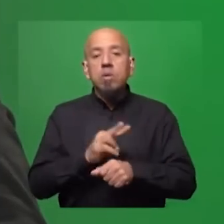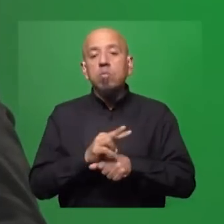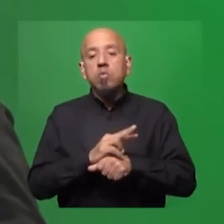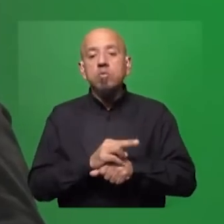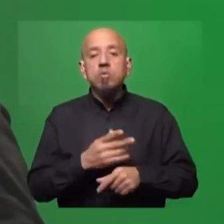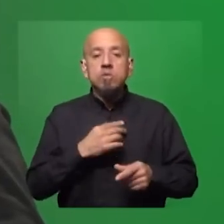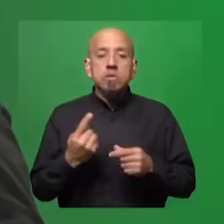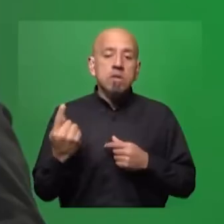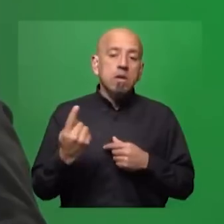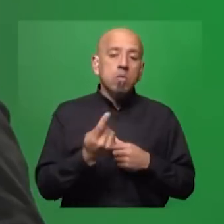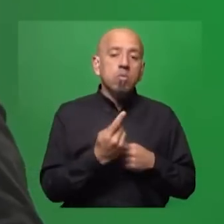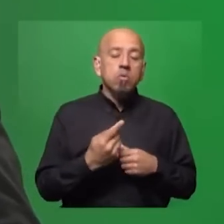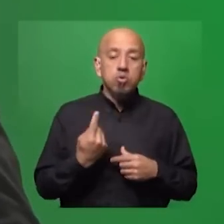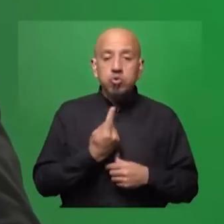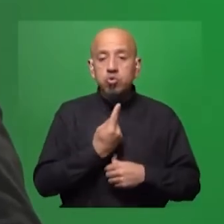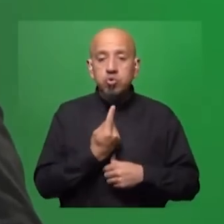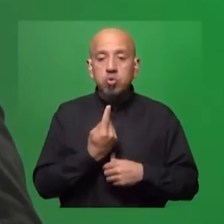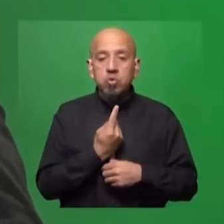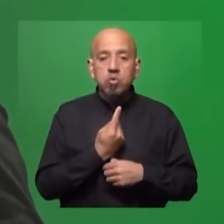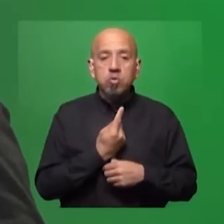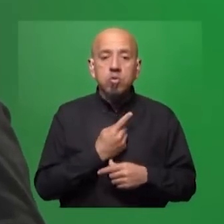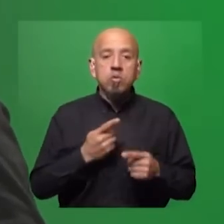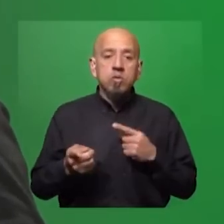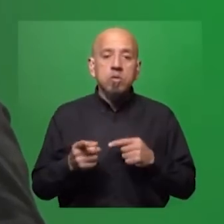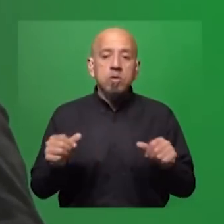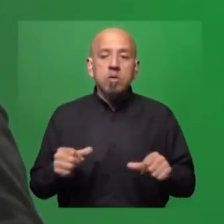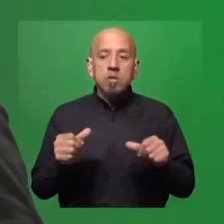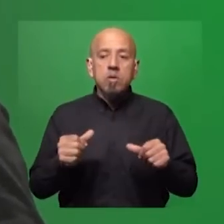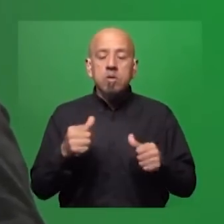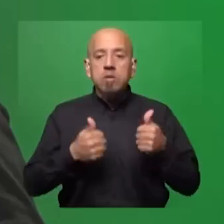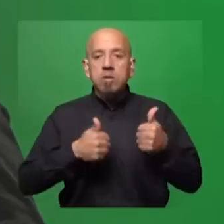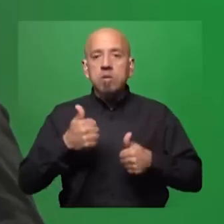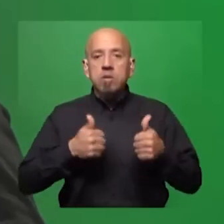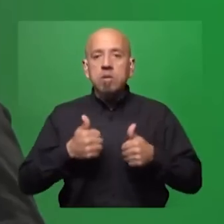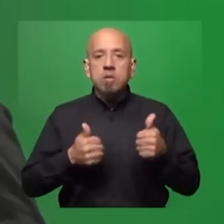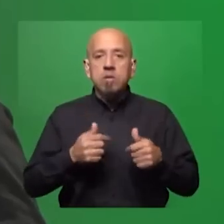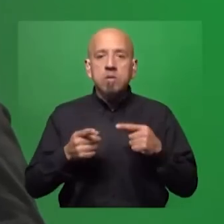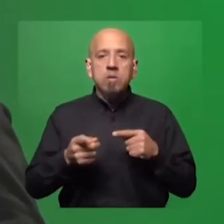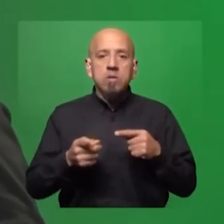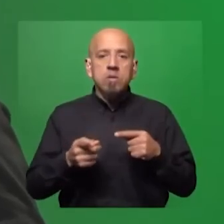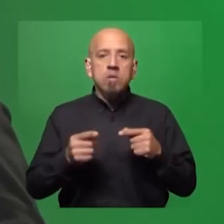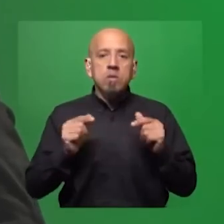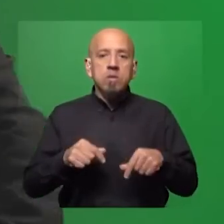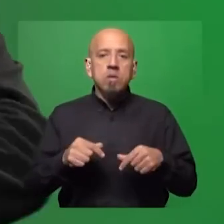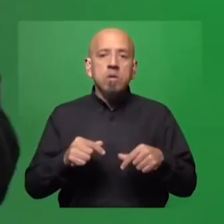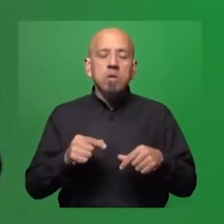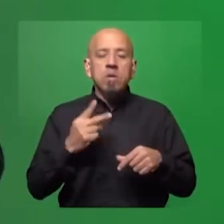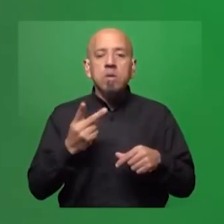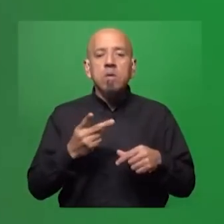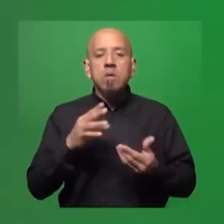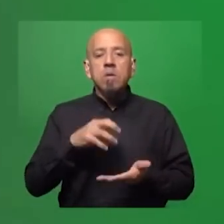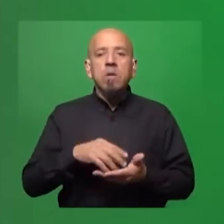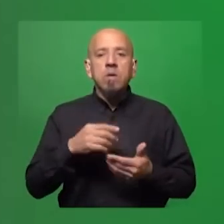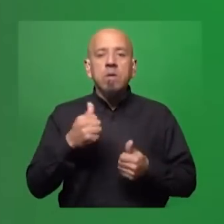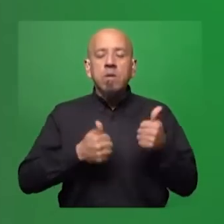defendemos cada uno por su cuenta, y eso no es defenderlo, porque lo que vamos a hacer es competir, es otra lógica perversa de nuestras dos regiones, se compiten